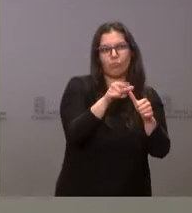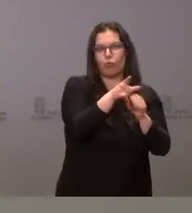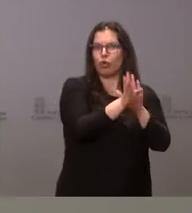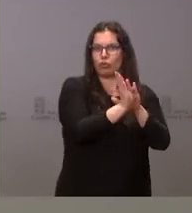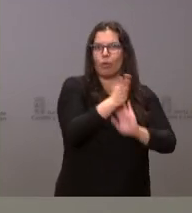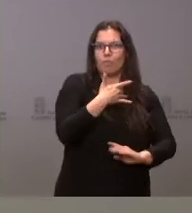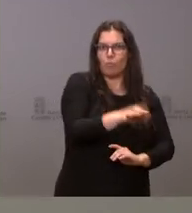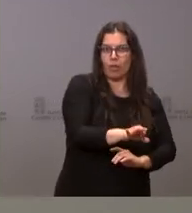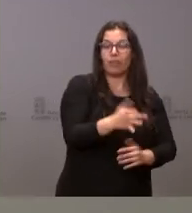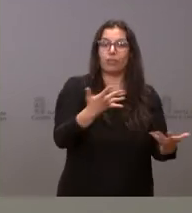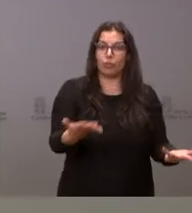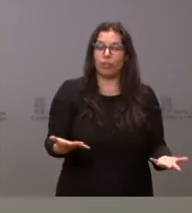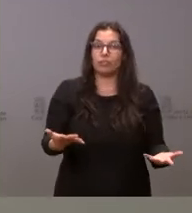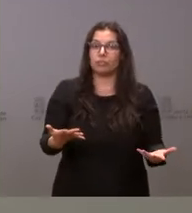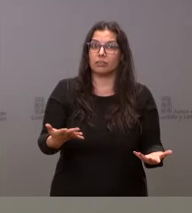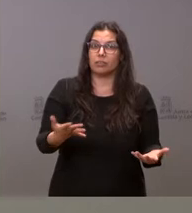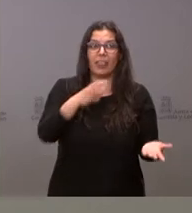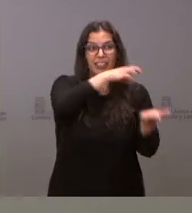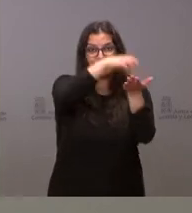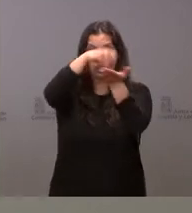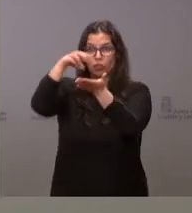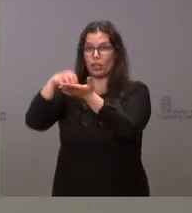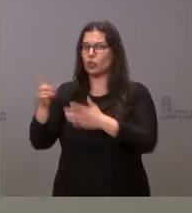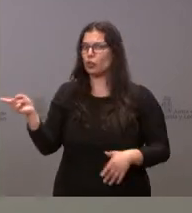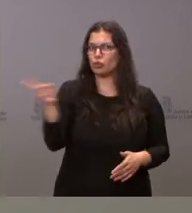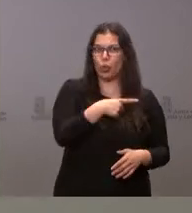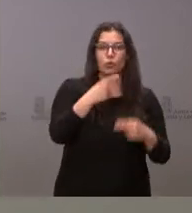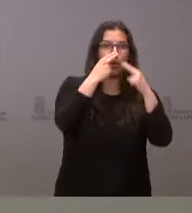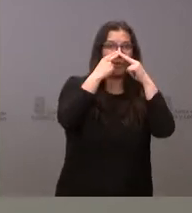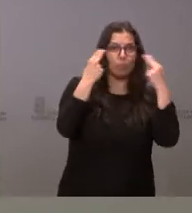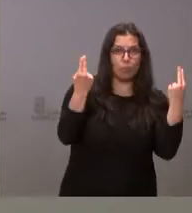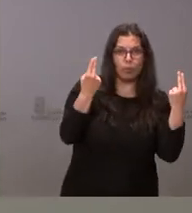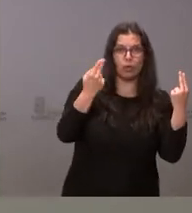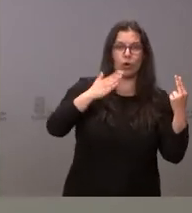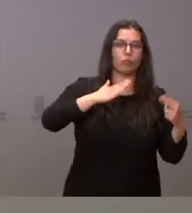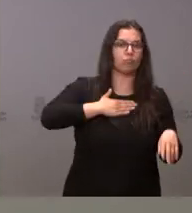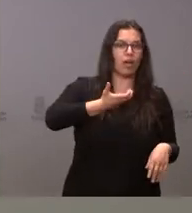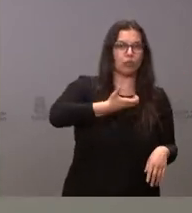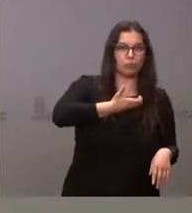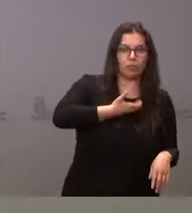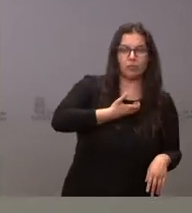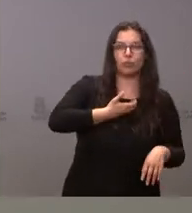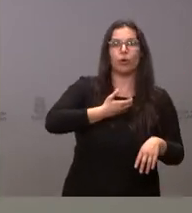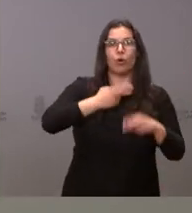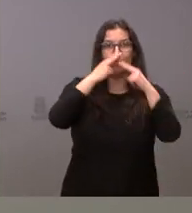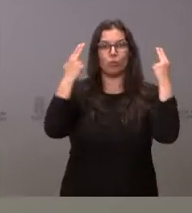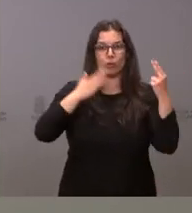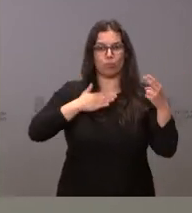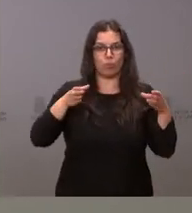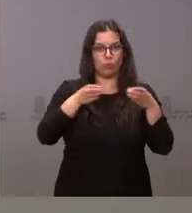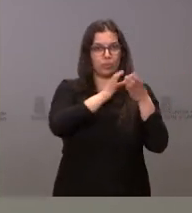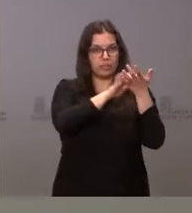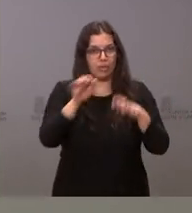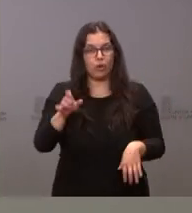Por tanto, contamos con todos los centros, tanto públicos, públicos del Ayuntamiento, públicos de la Junta de Castilla y León